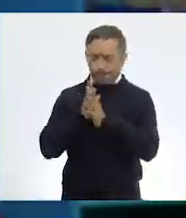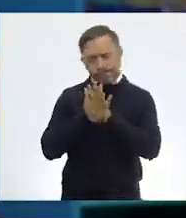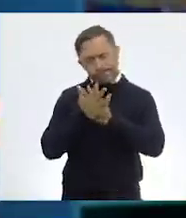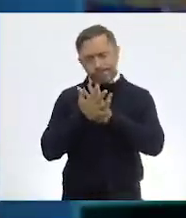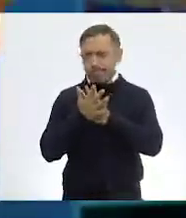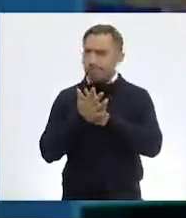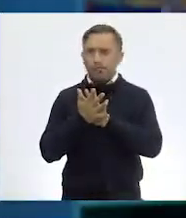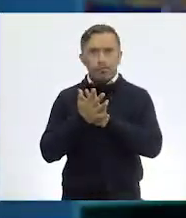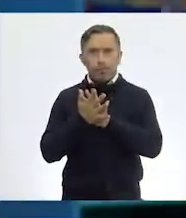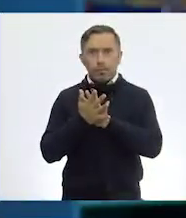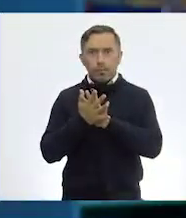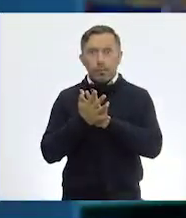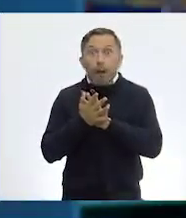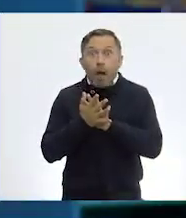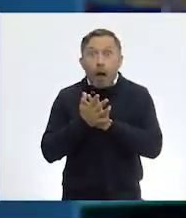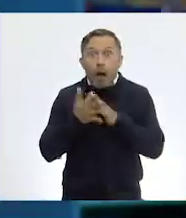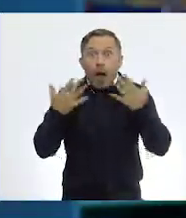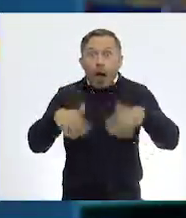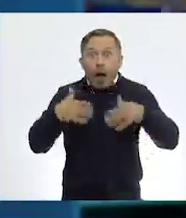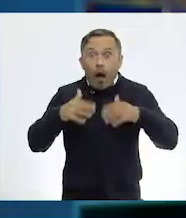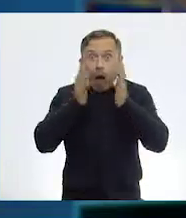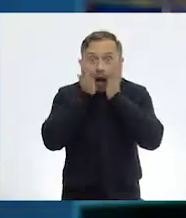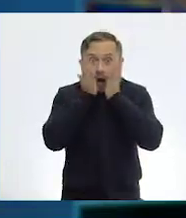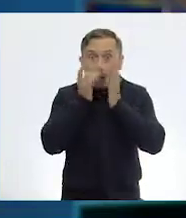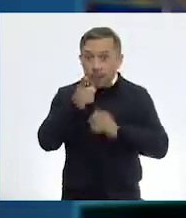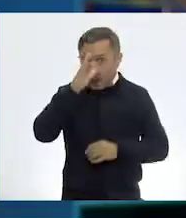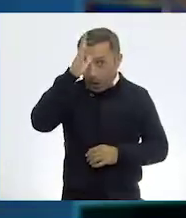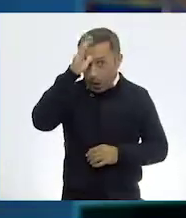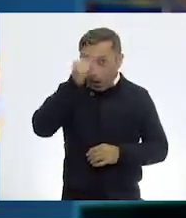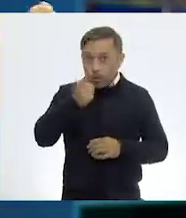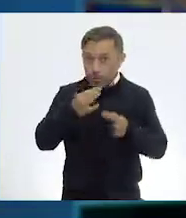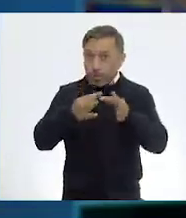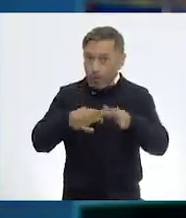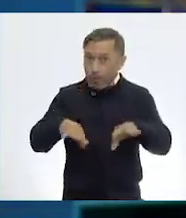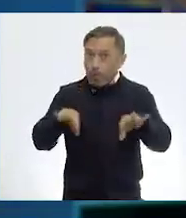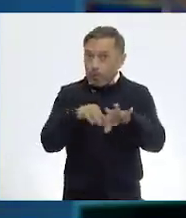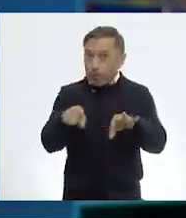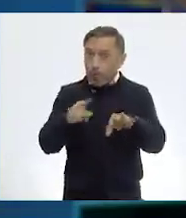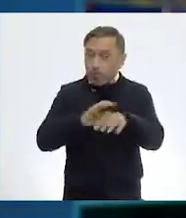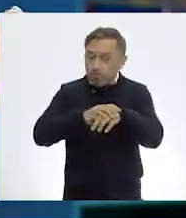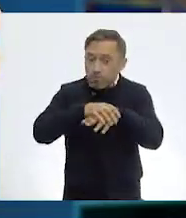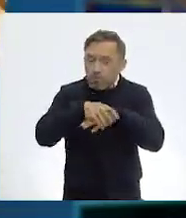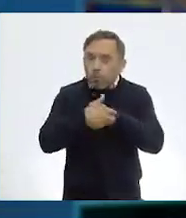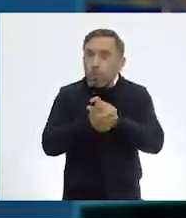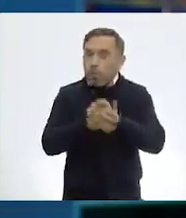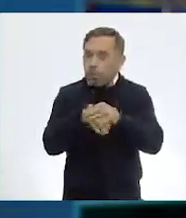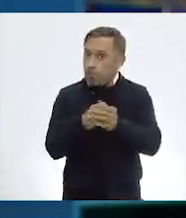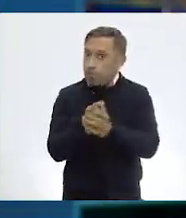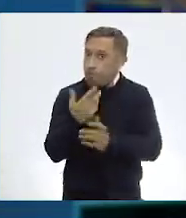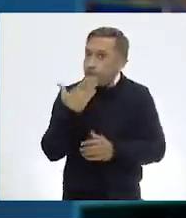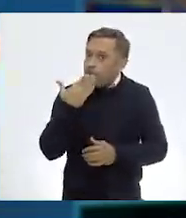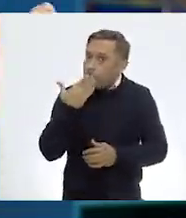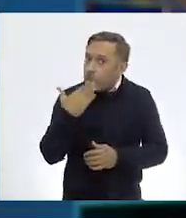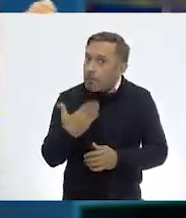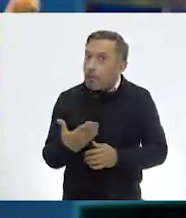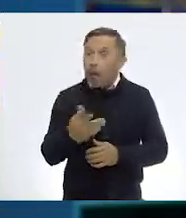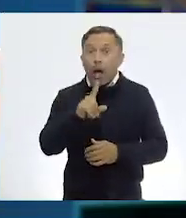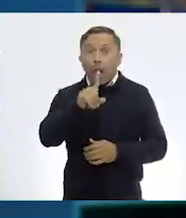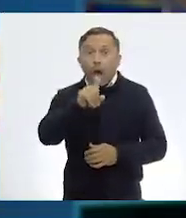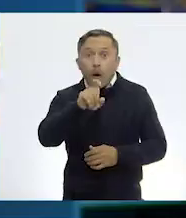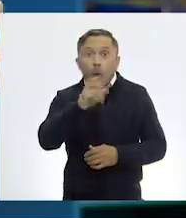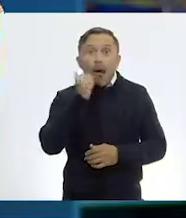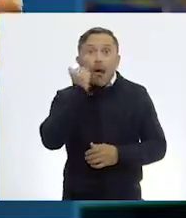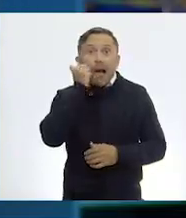¡Oh! Recuerda que es importante lavar muy bien tus manos con agua y con jabón durante